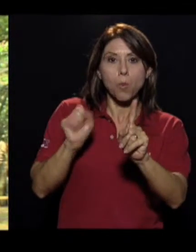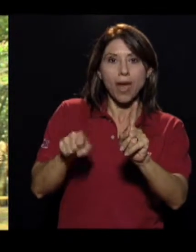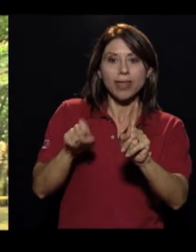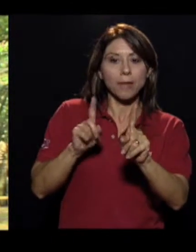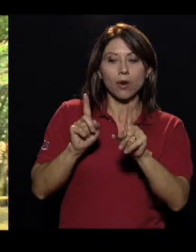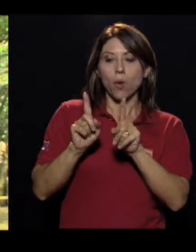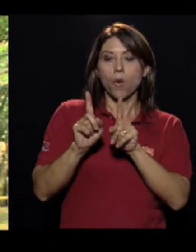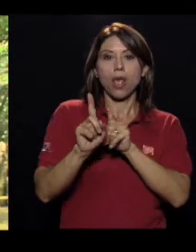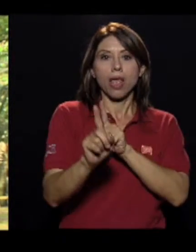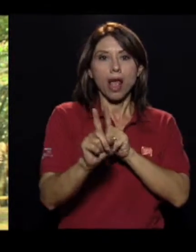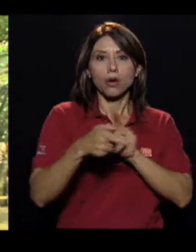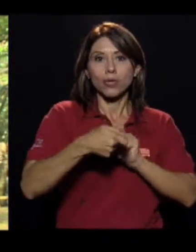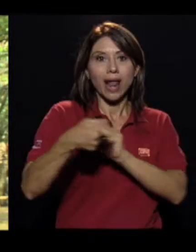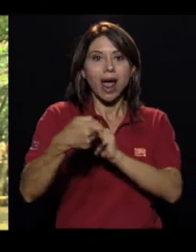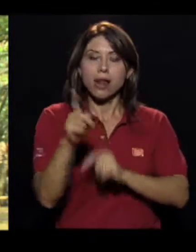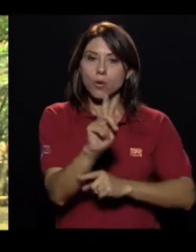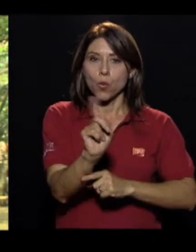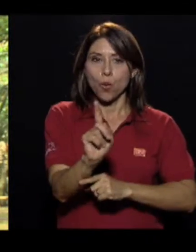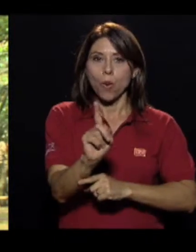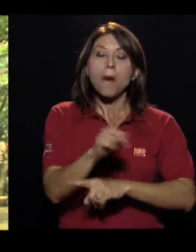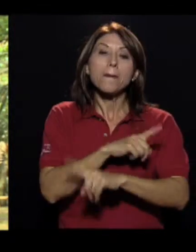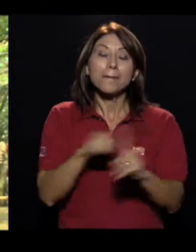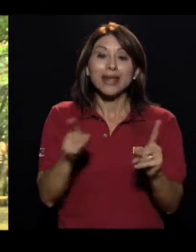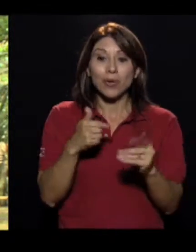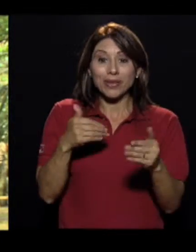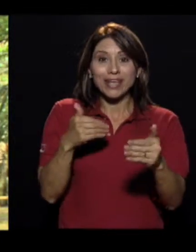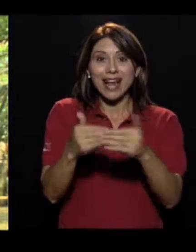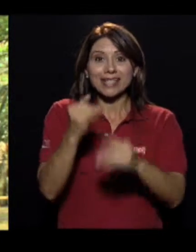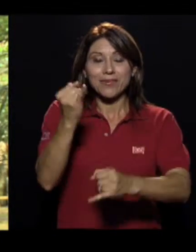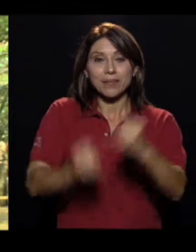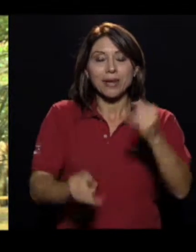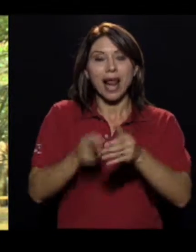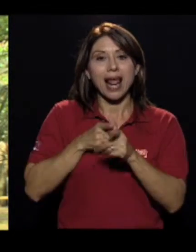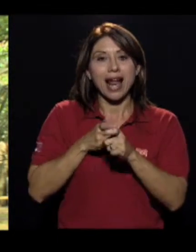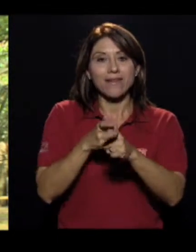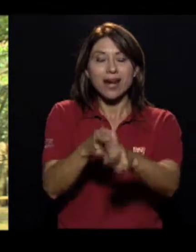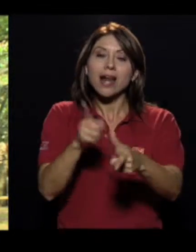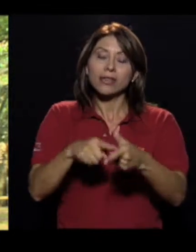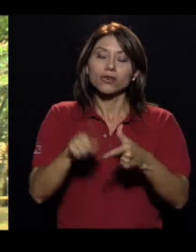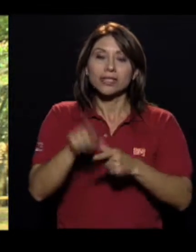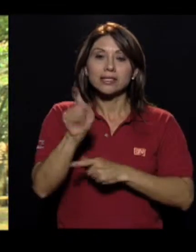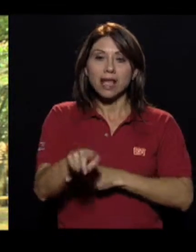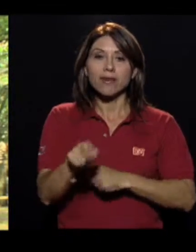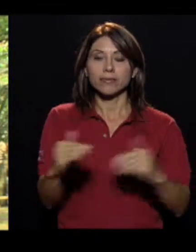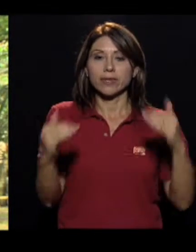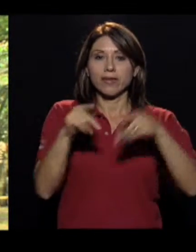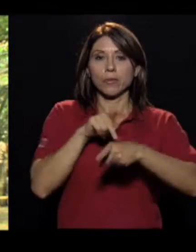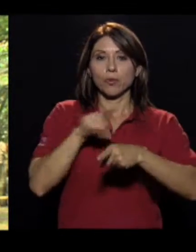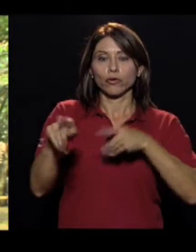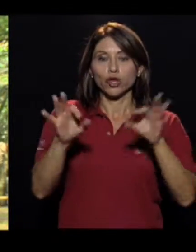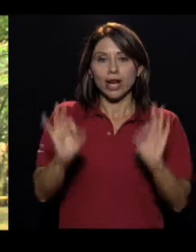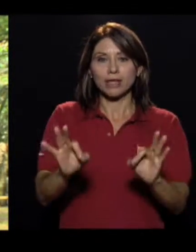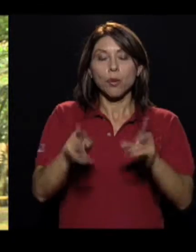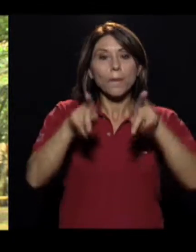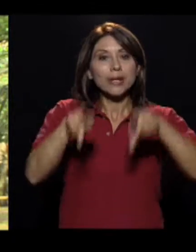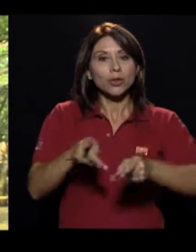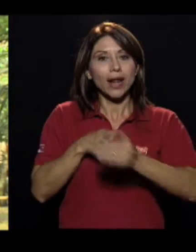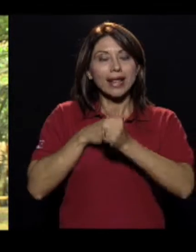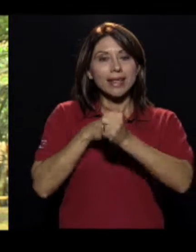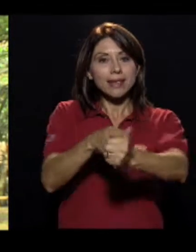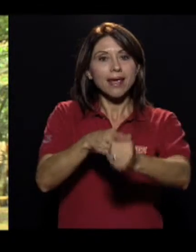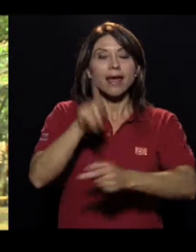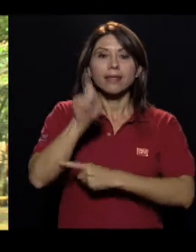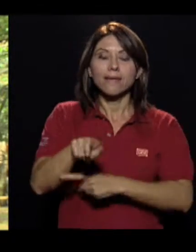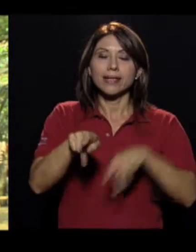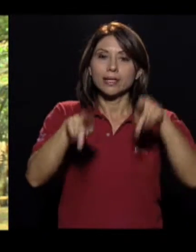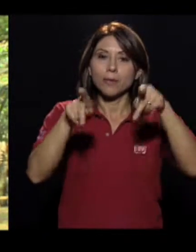carrera, ¿verdad? Pero en ese caso sí hay que tener como ese grado de profesionalismo en cuanto al guía, que tiene que ser una